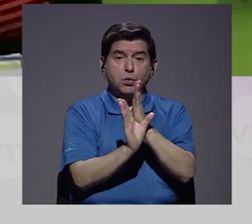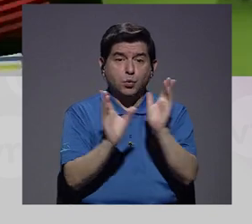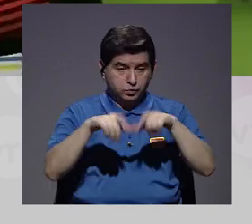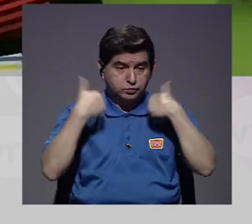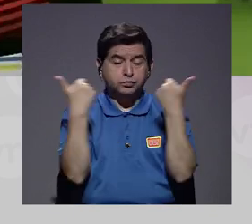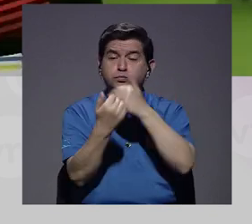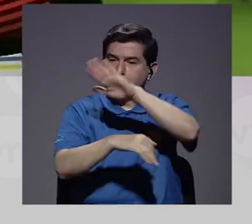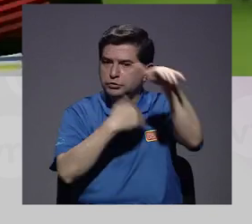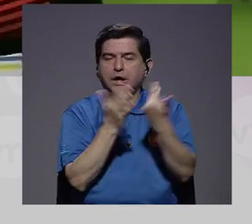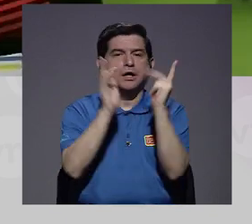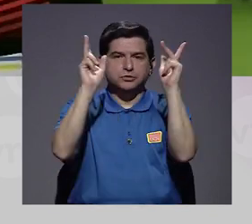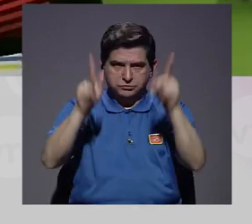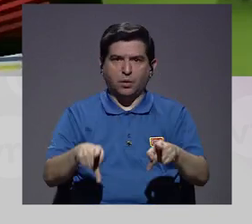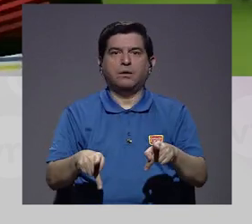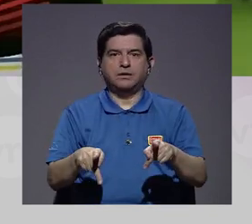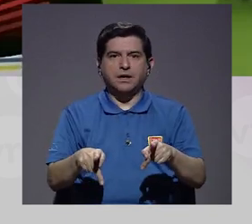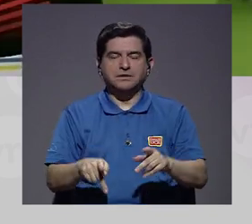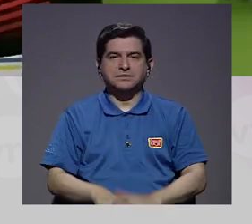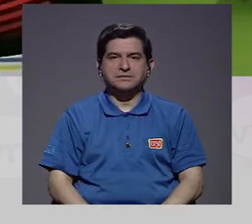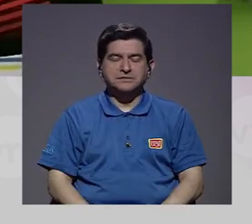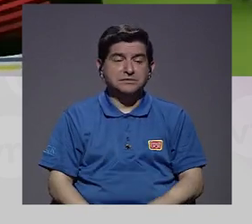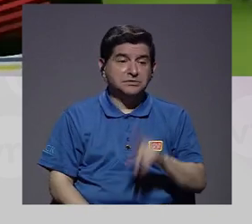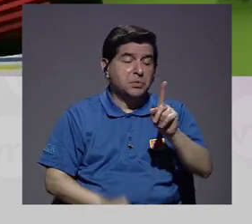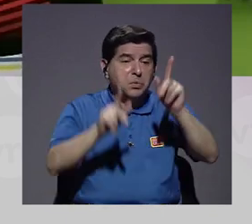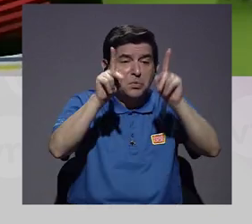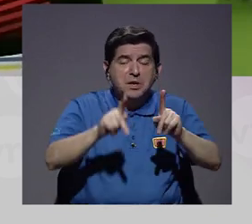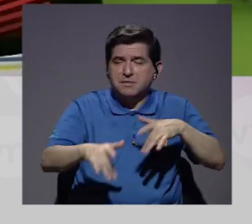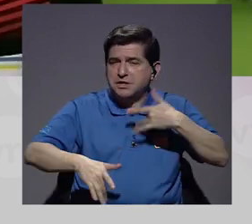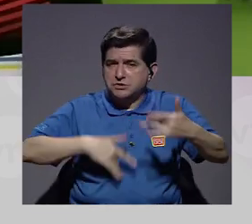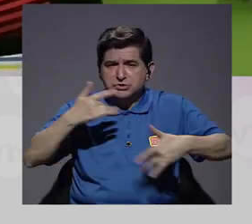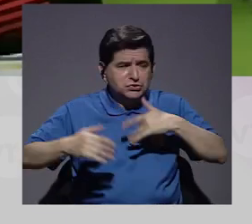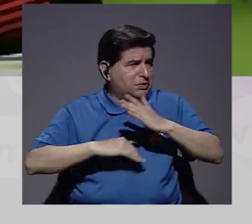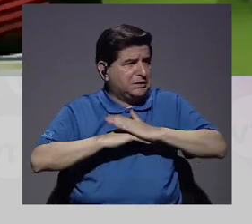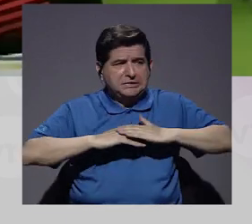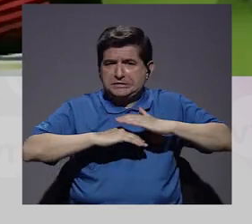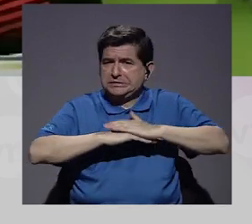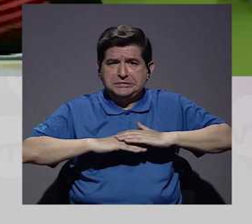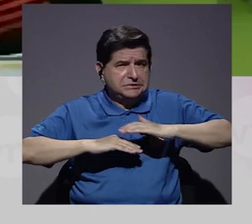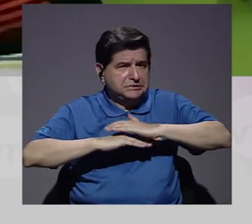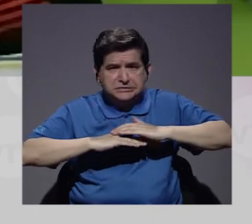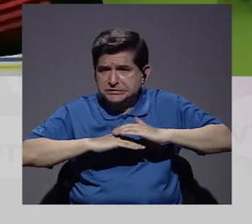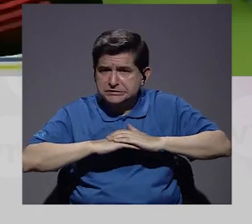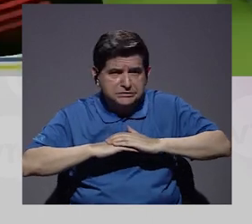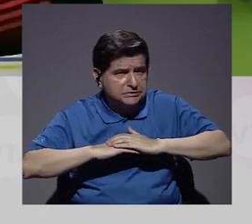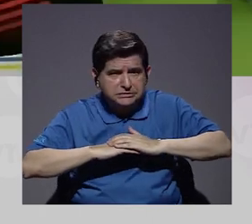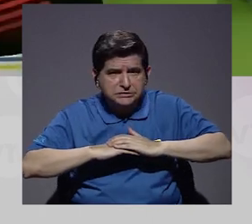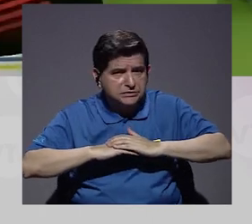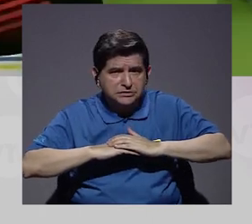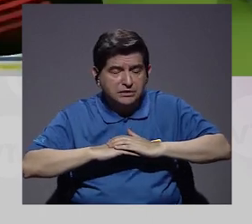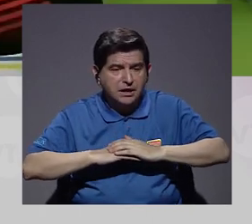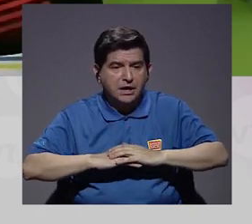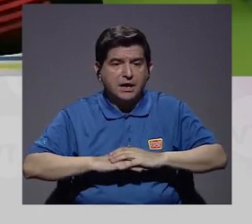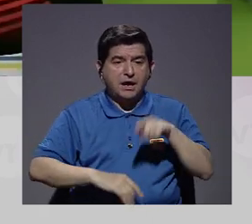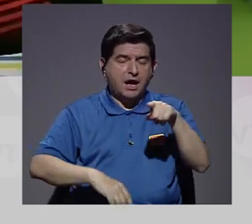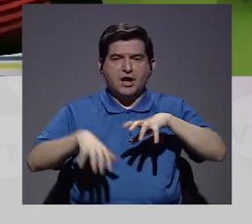psicológica colectiva de todas las personas y que si hay alguien que no se está sintiendo cómodo o cómoda, es una relación